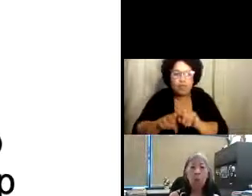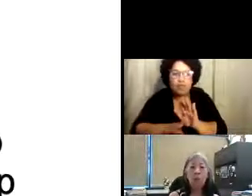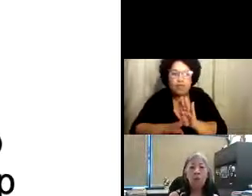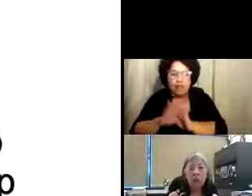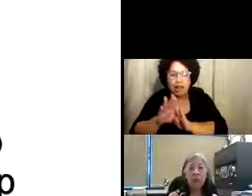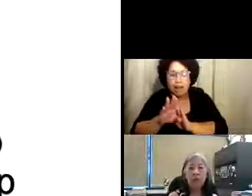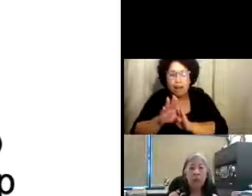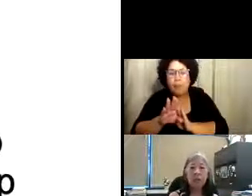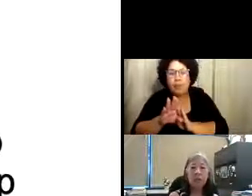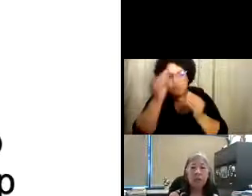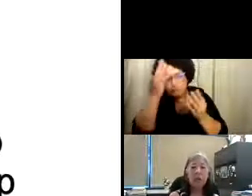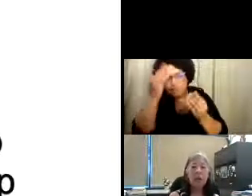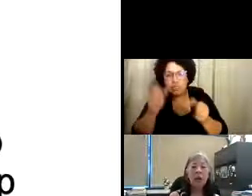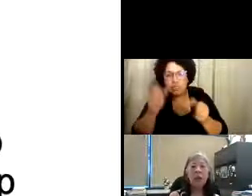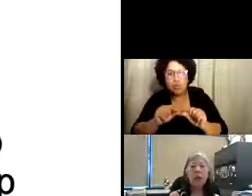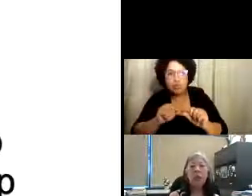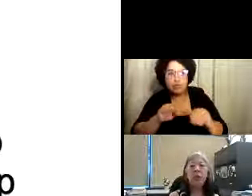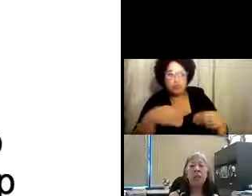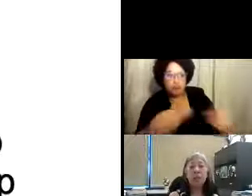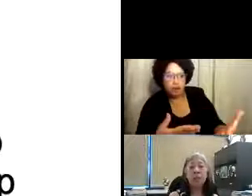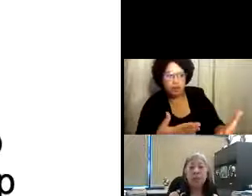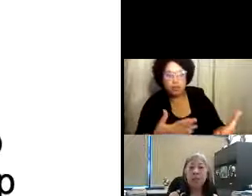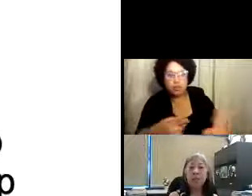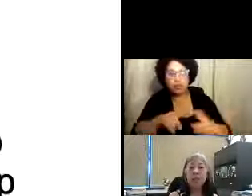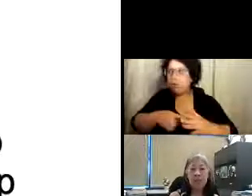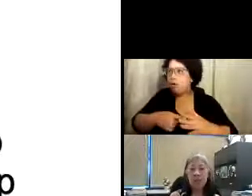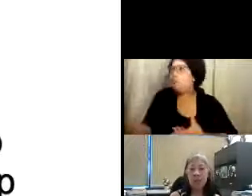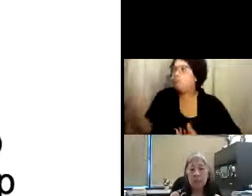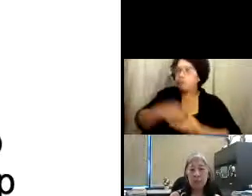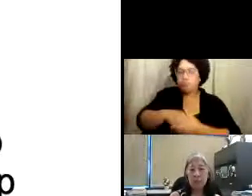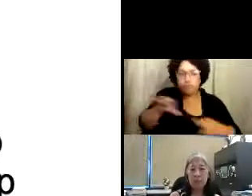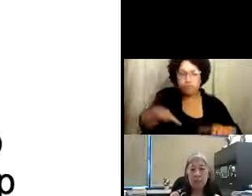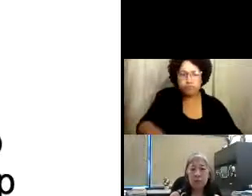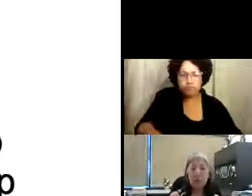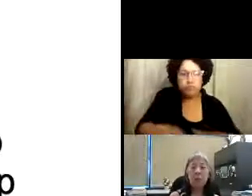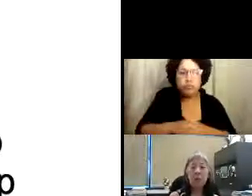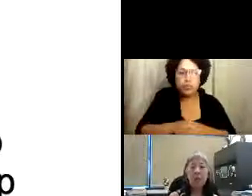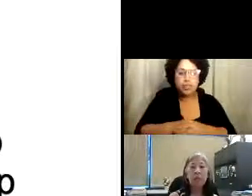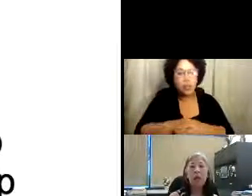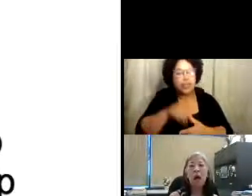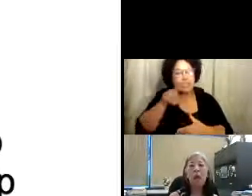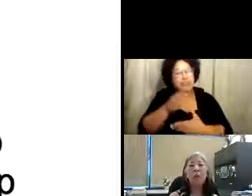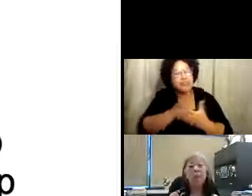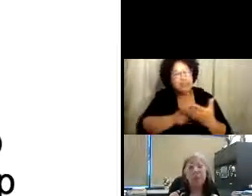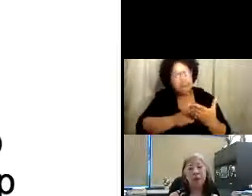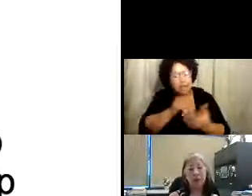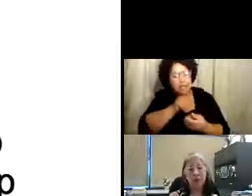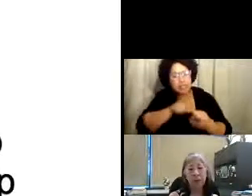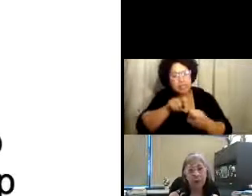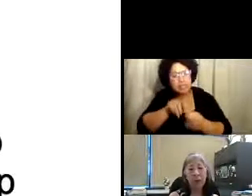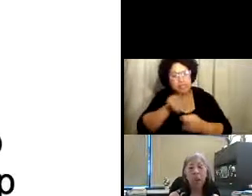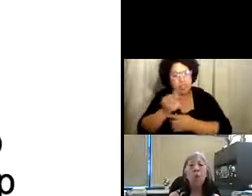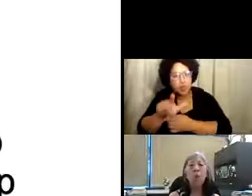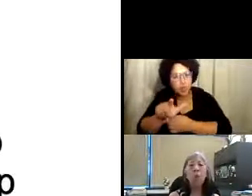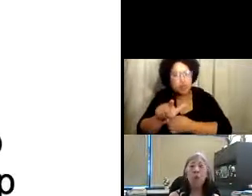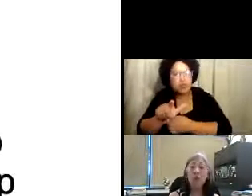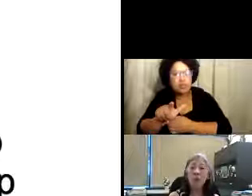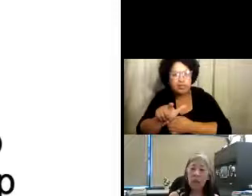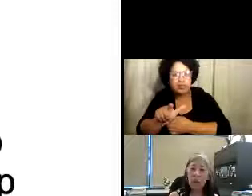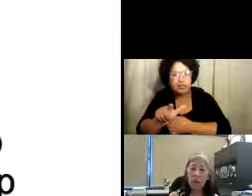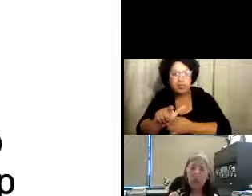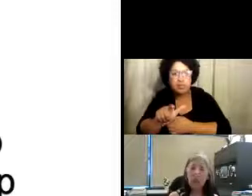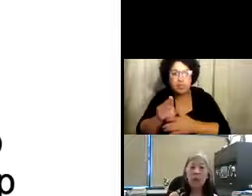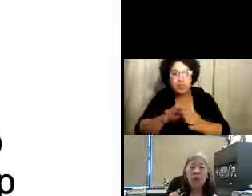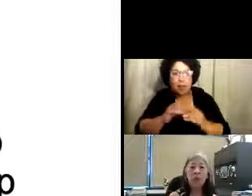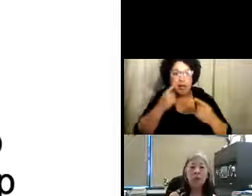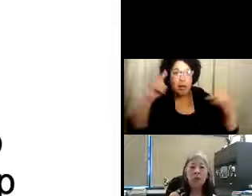consistentes y también desarrollar información accionable. Y lo que nos dimos cuenta es que necesitábamos herramientas bien específicas para poder